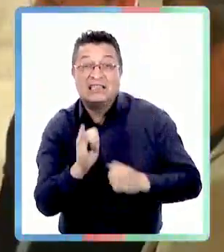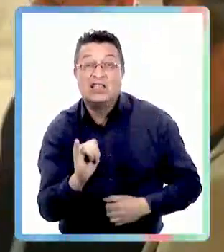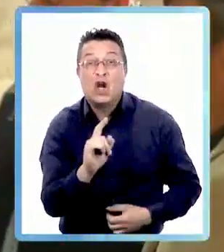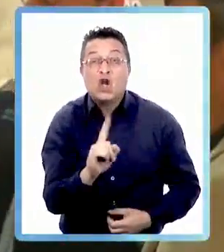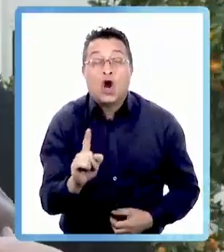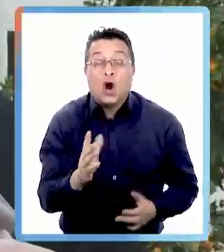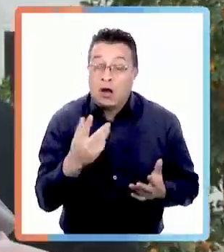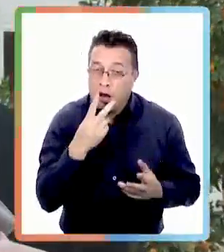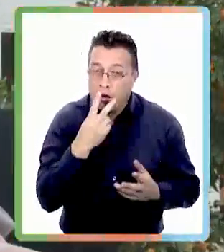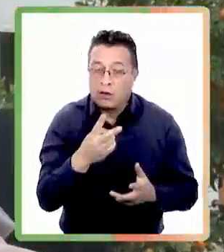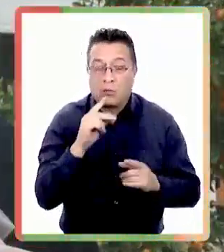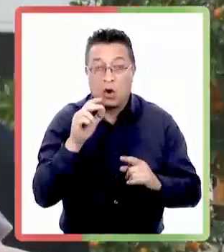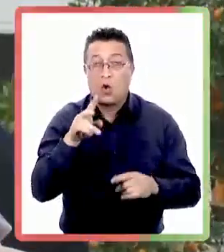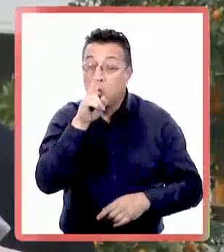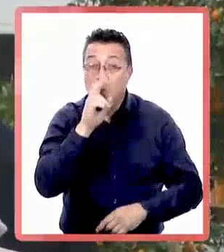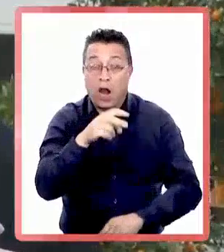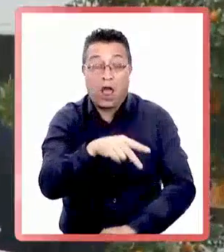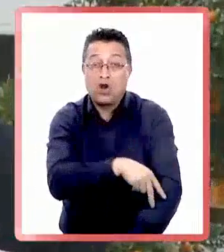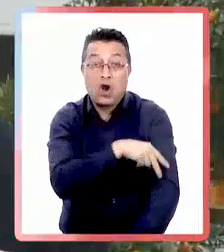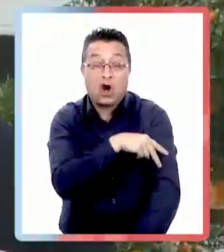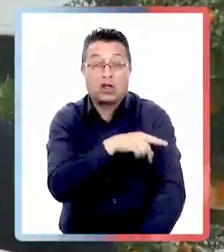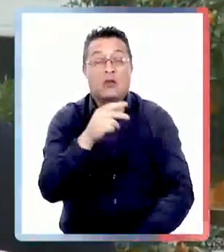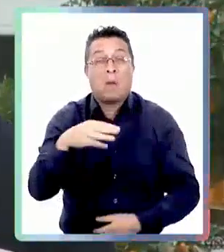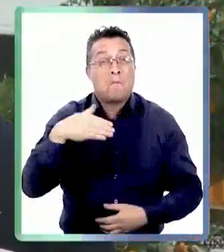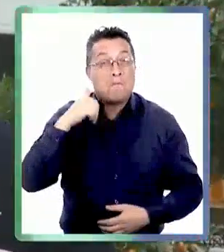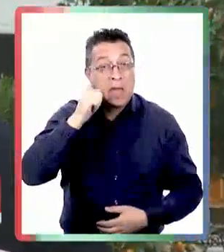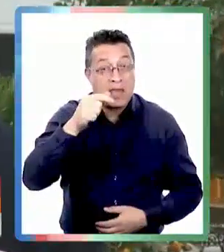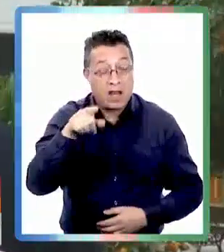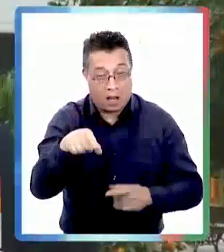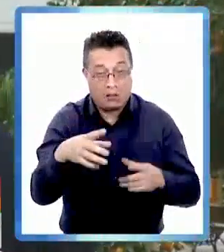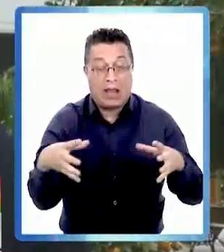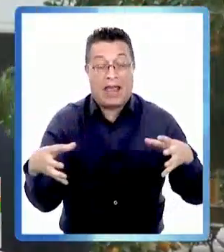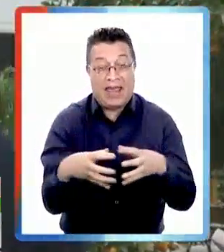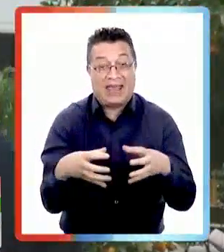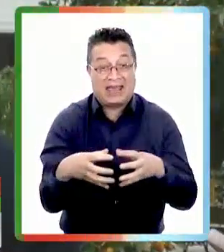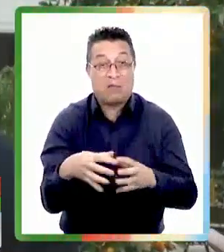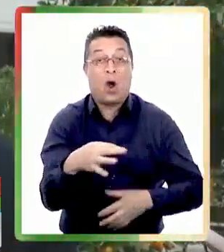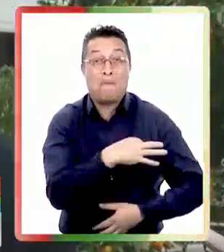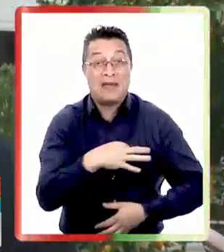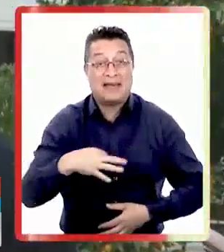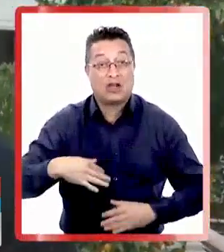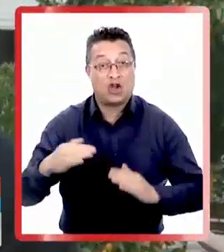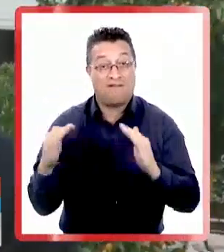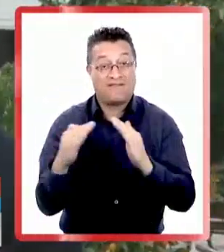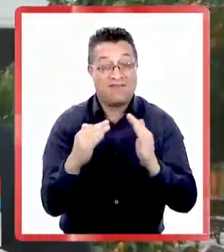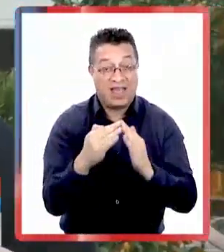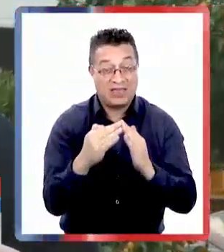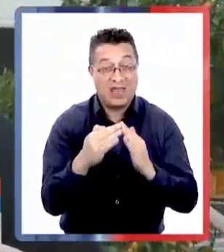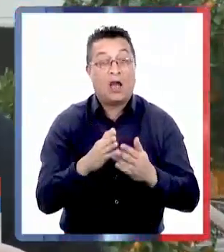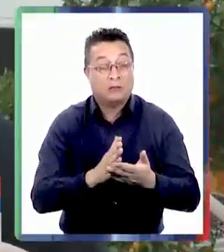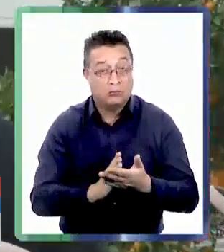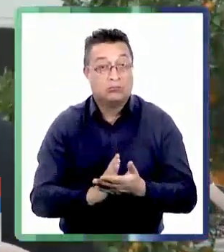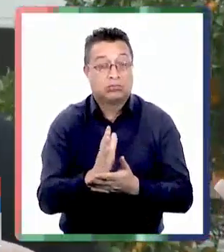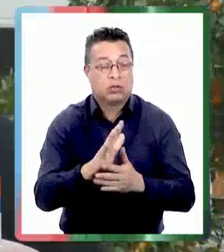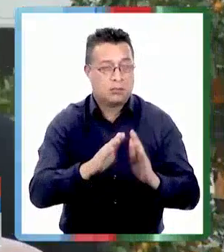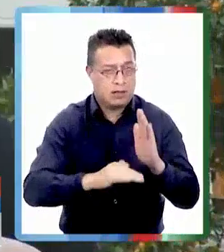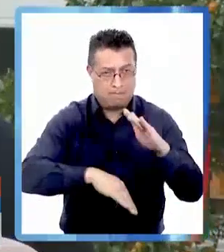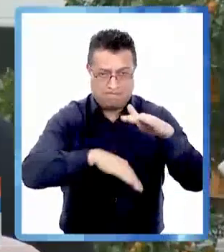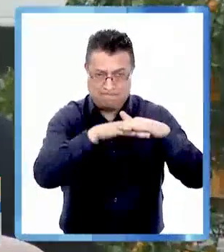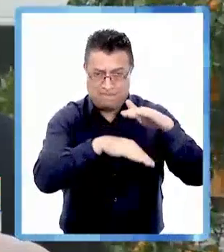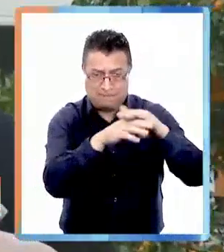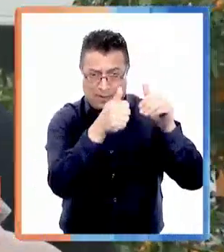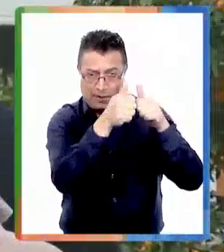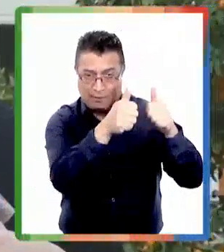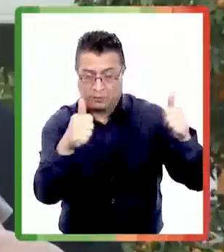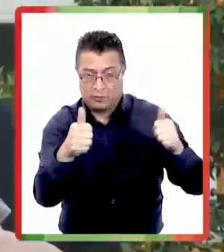puedo decir es que al igual que en el Norte, el día de mañana parte un equipo del Ministerio de la Vivienda, del más alto nivel